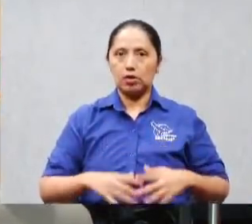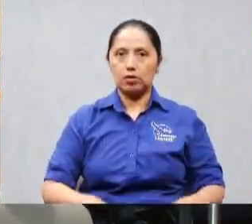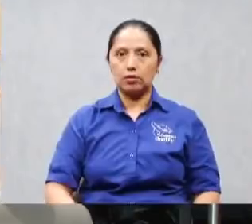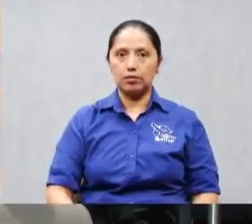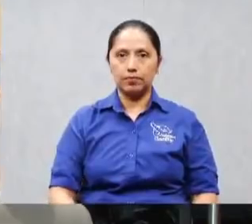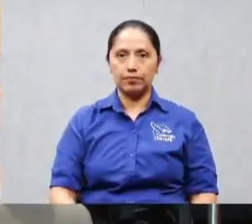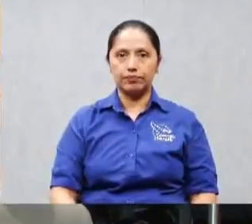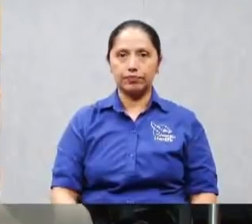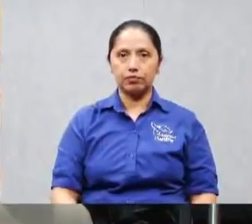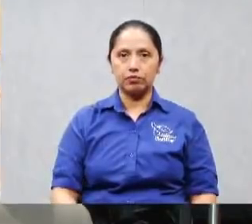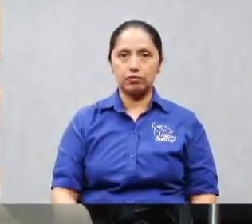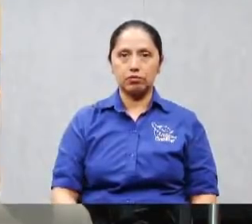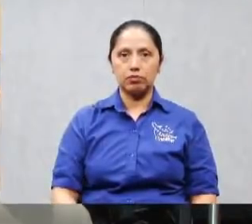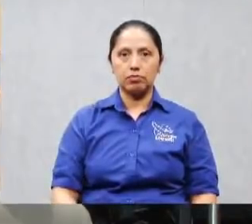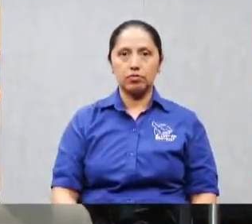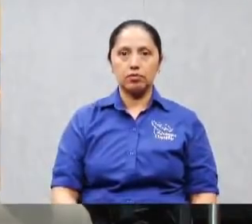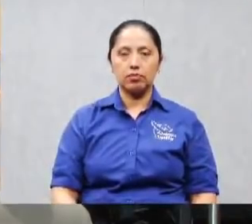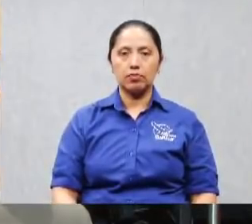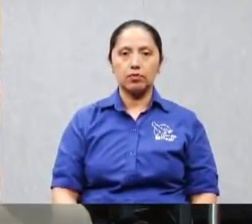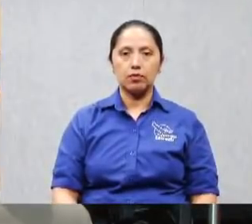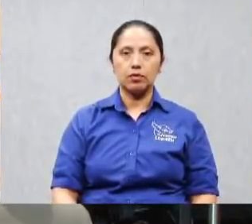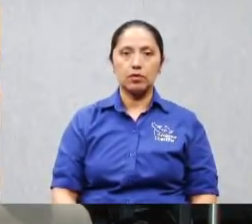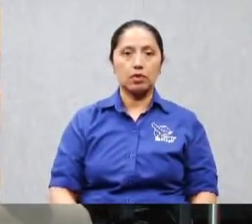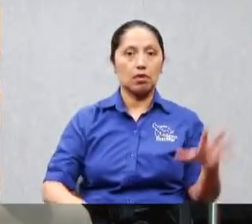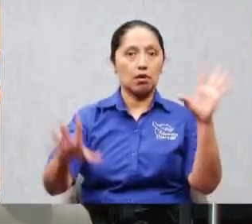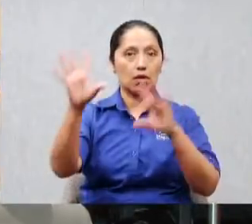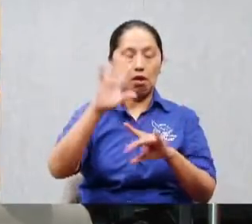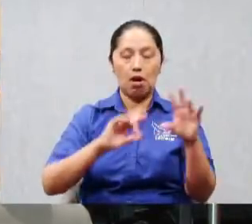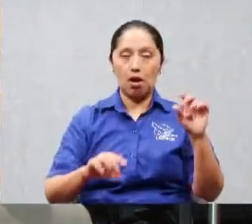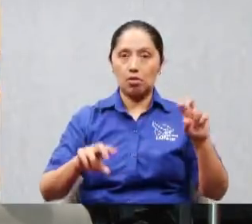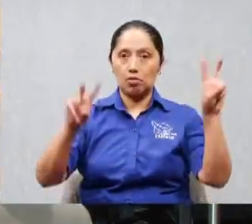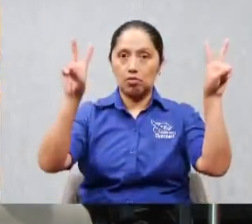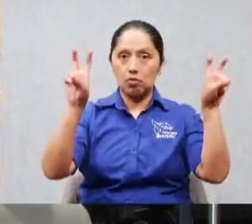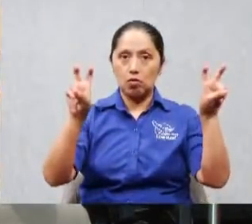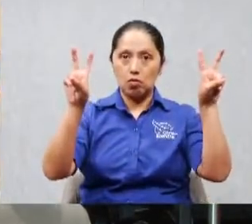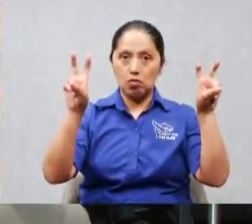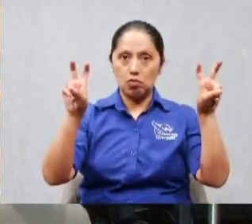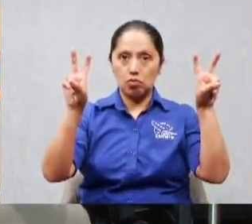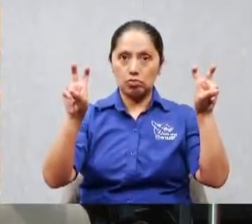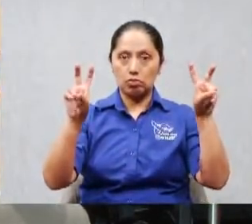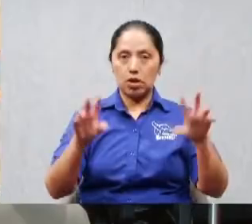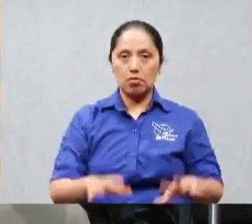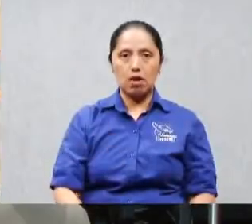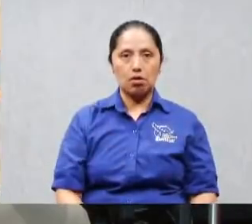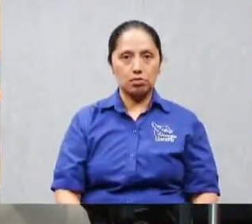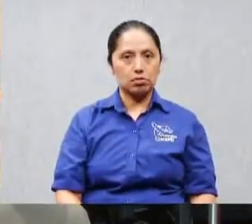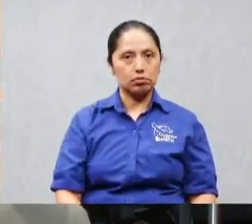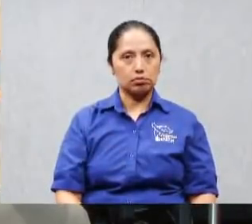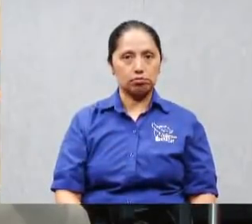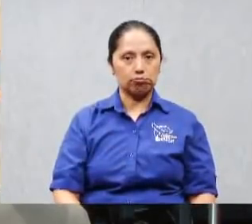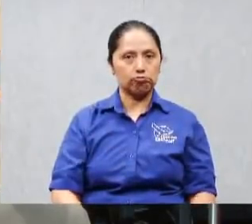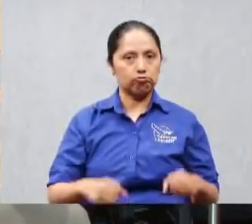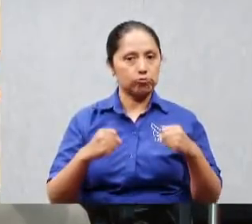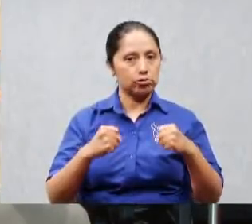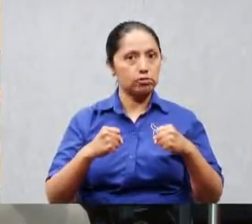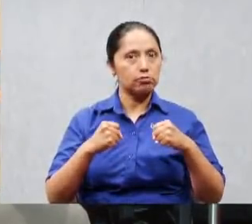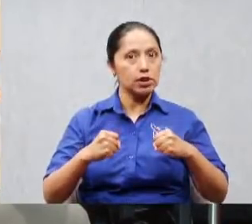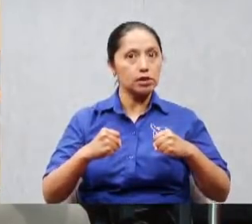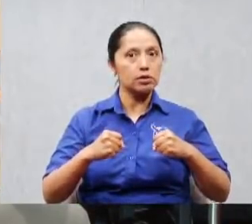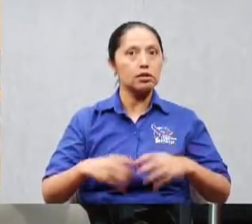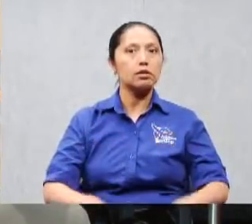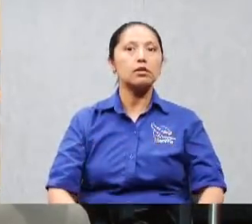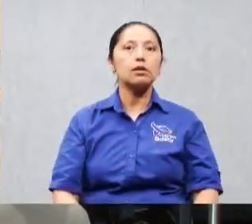inaccesible para algunos temas sobre todo para los temas así como el evangelio y entonces